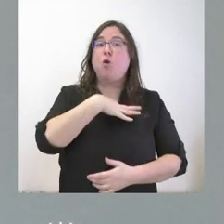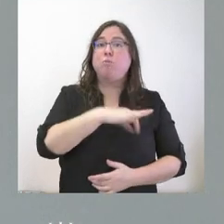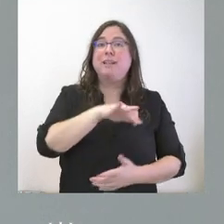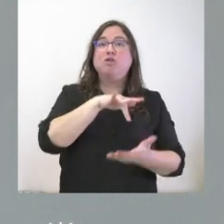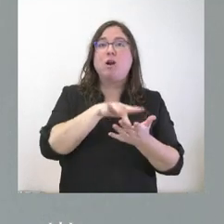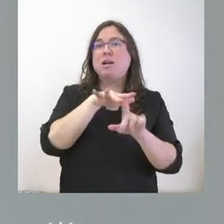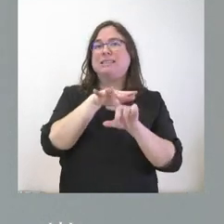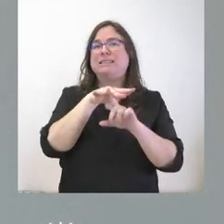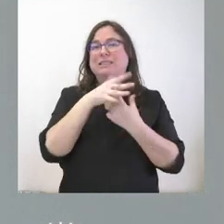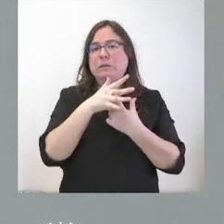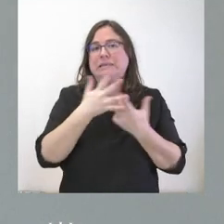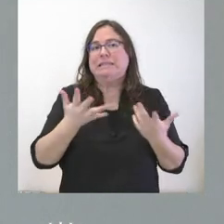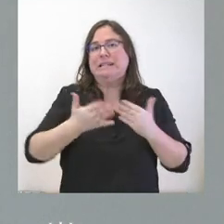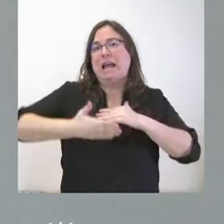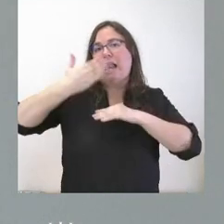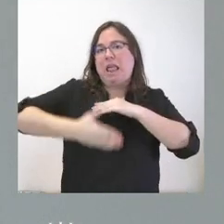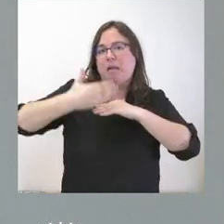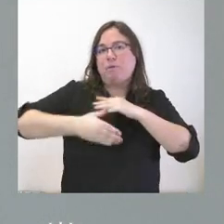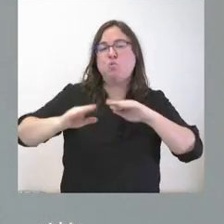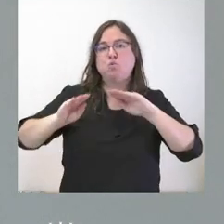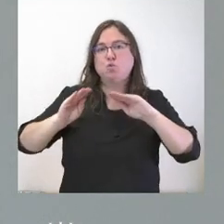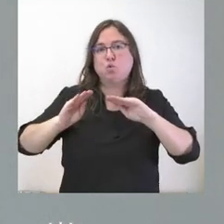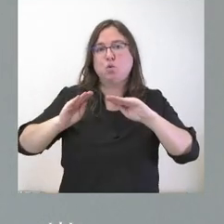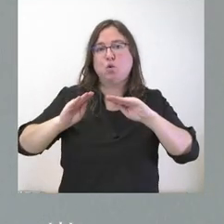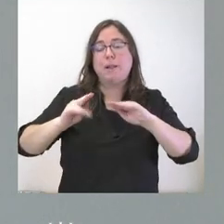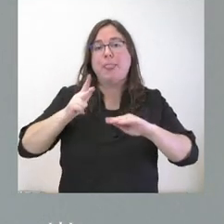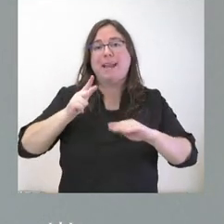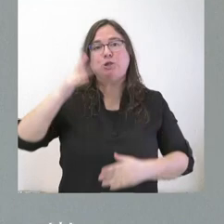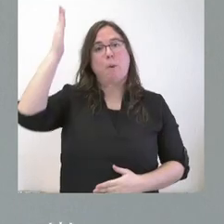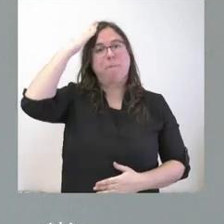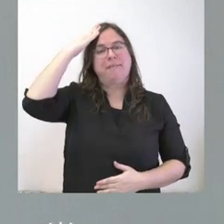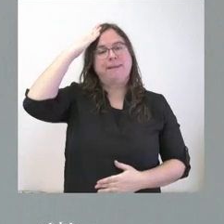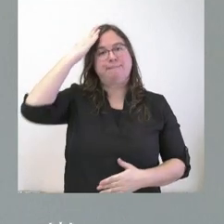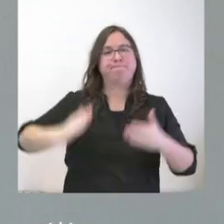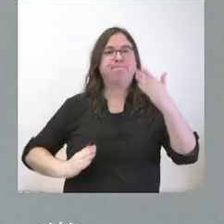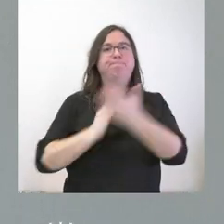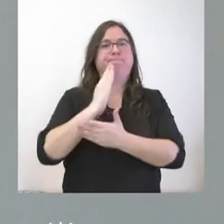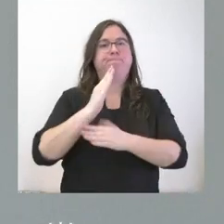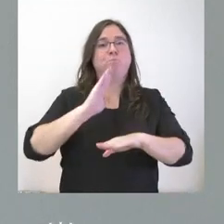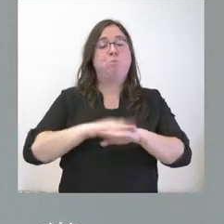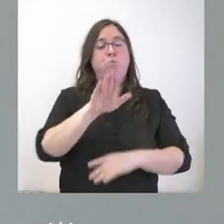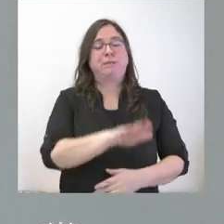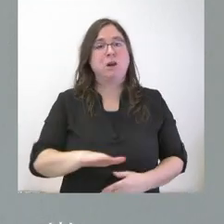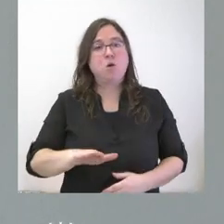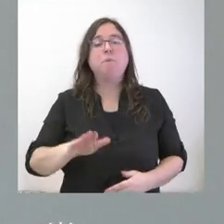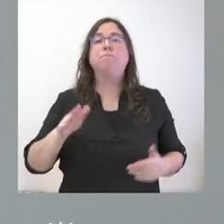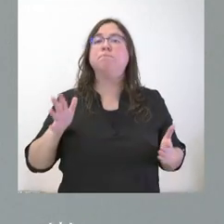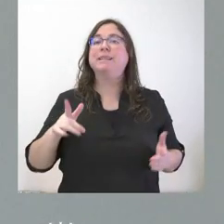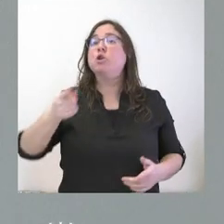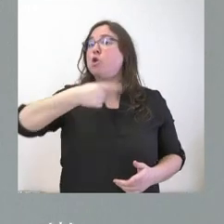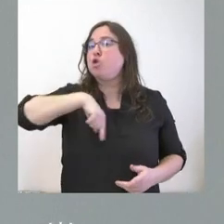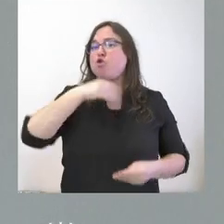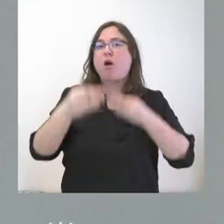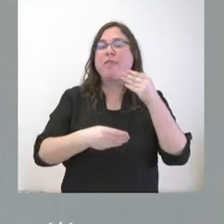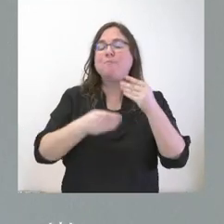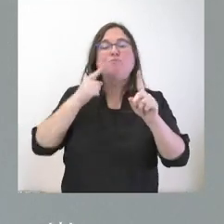limitado en su derecho de patria potestad de ese menor. Pero siempre hemos actuado en la